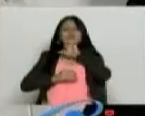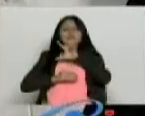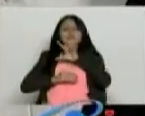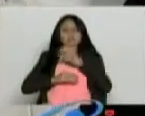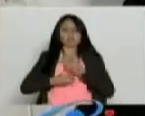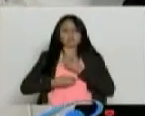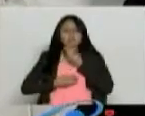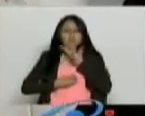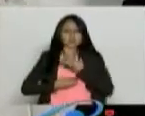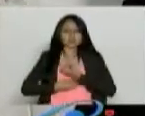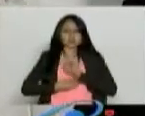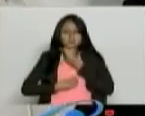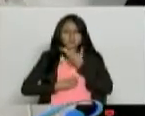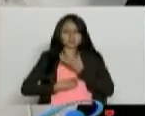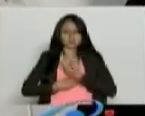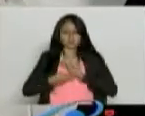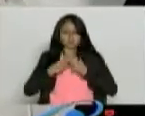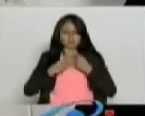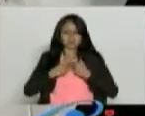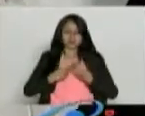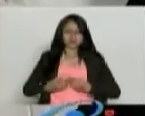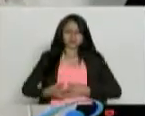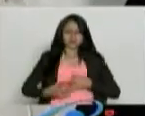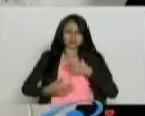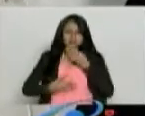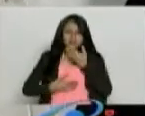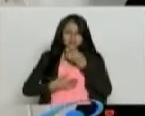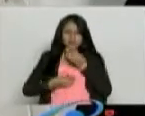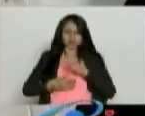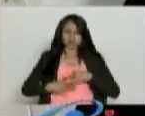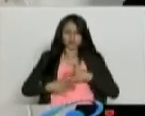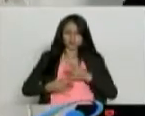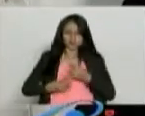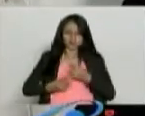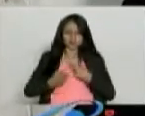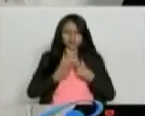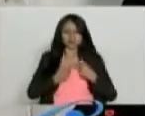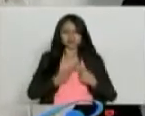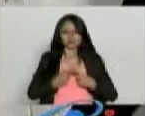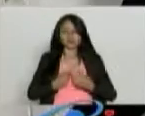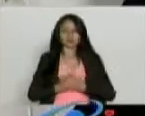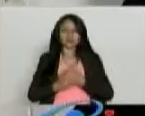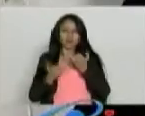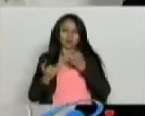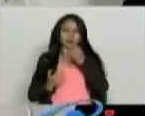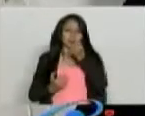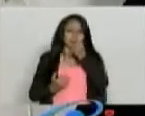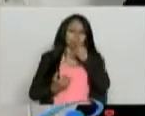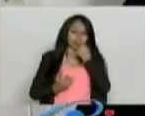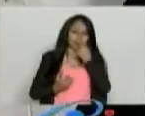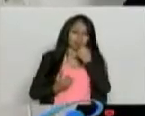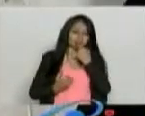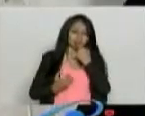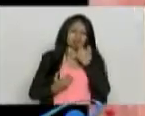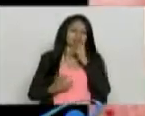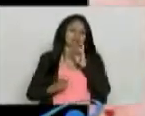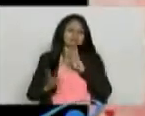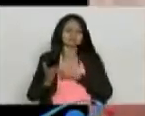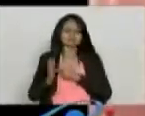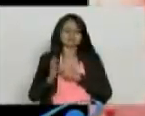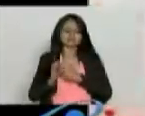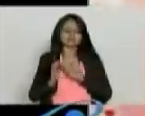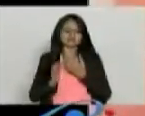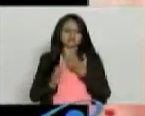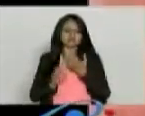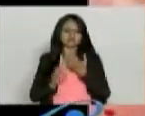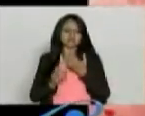empiezo a eruptar, me da herniatal, me da reflujo, me da gastritis. Entonces le dan omeprazole, ranitidina y antiácidos y eso les